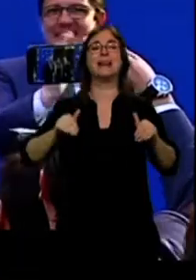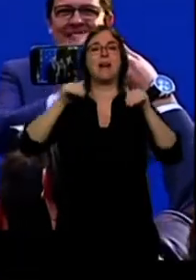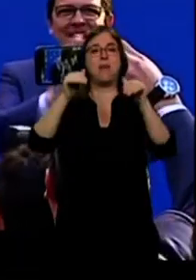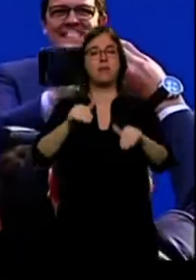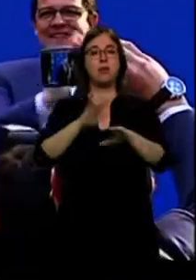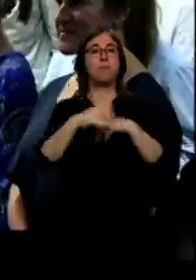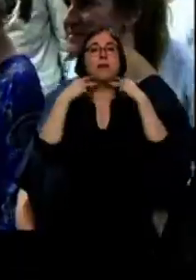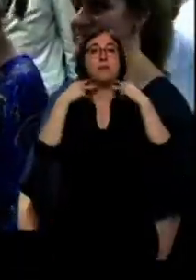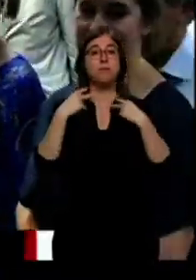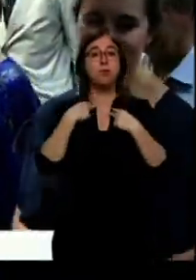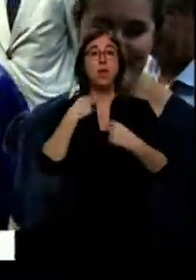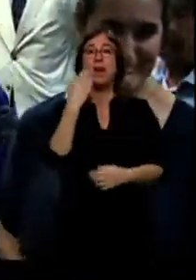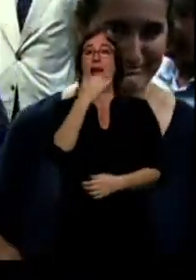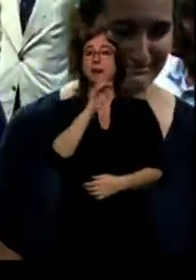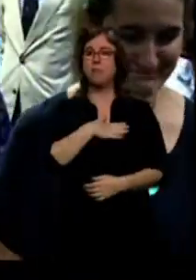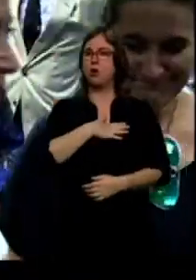a la que Carnero no quiere renunciar.